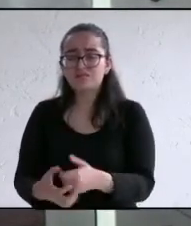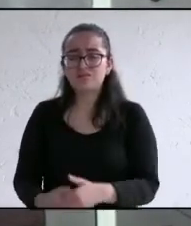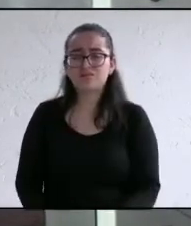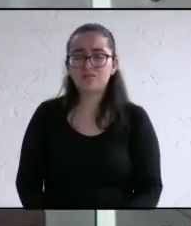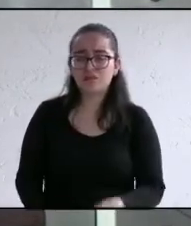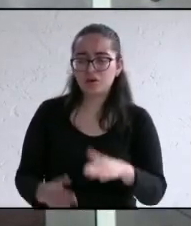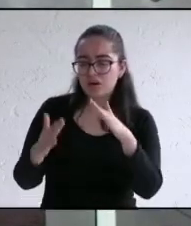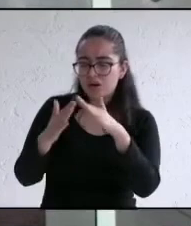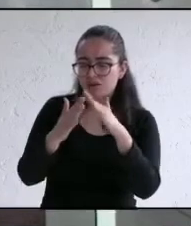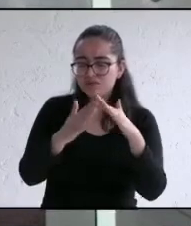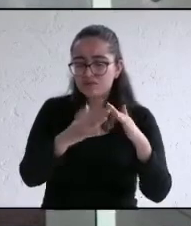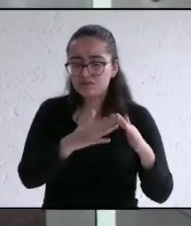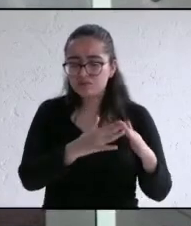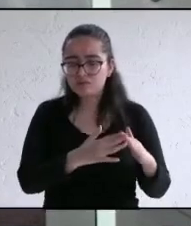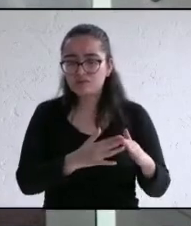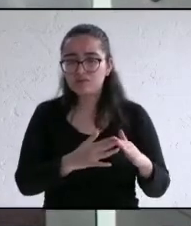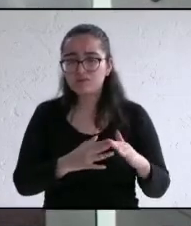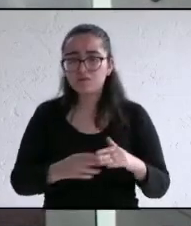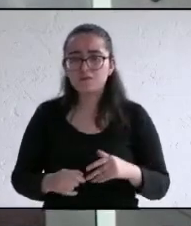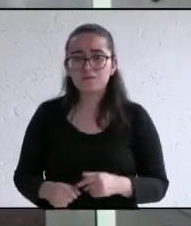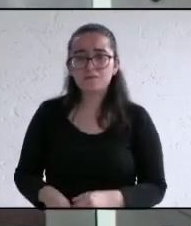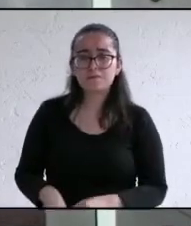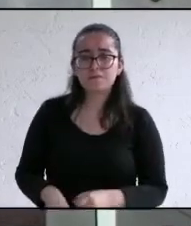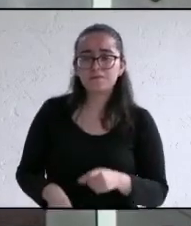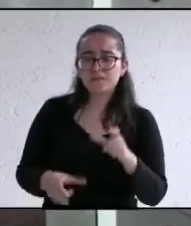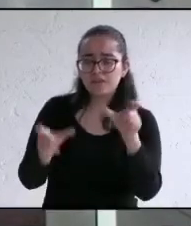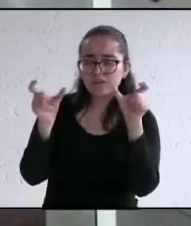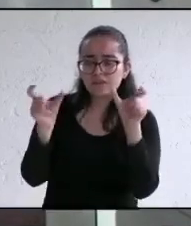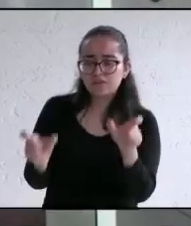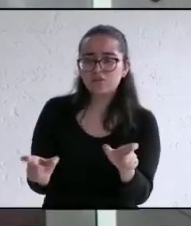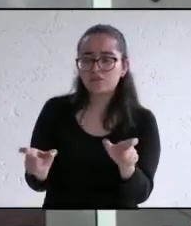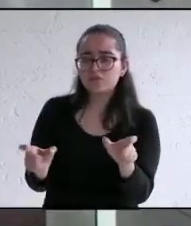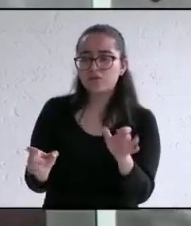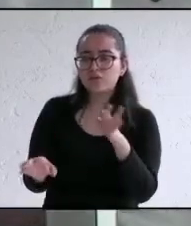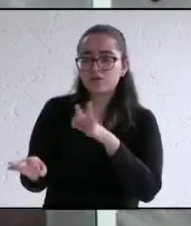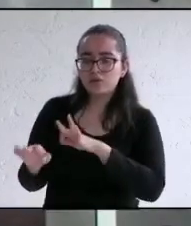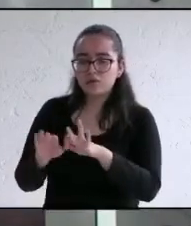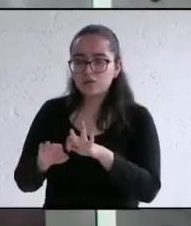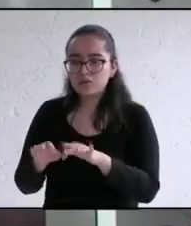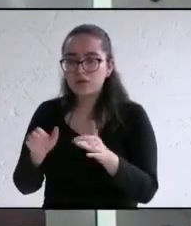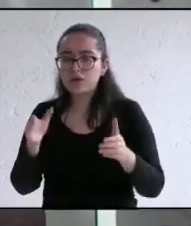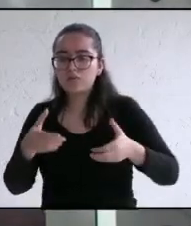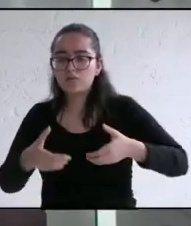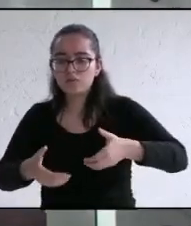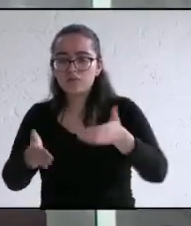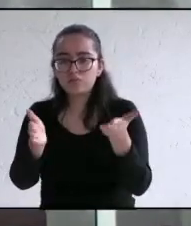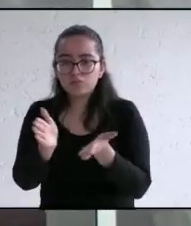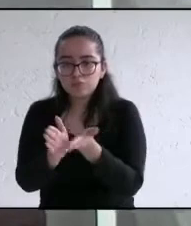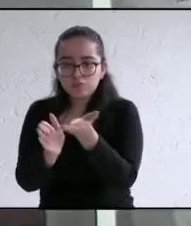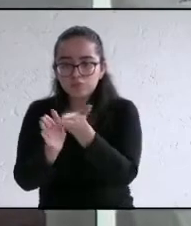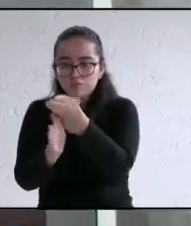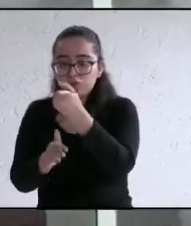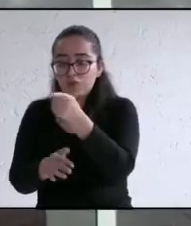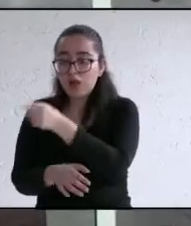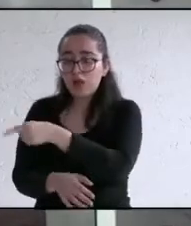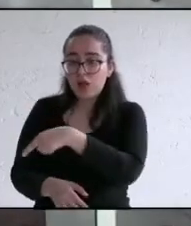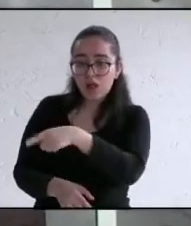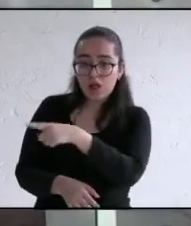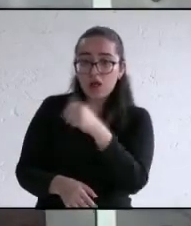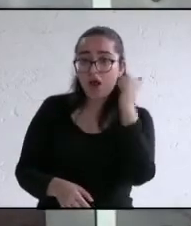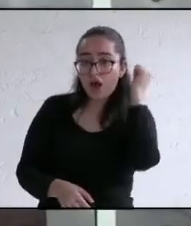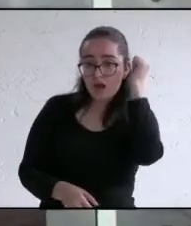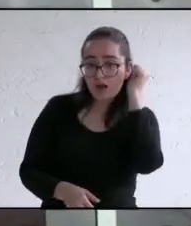es por eso que una de las vertientes para combatir la inseguridad es realizar obras públicas con mano de obra por parte de los ciudadanos